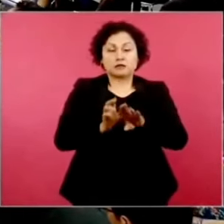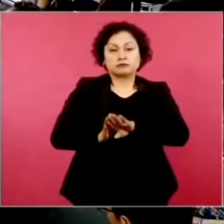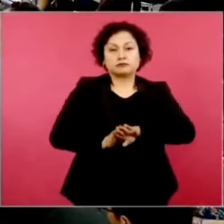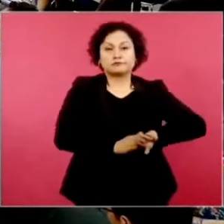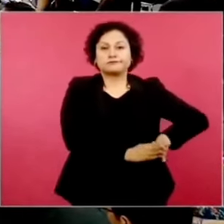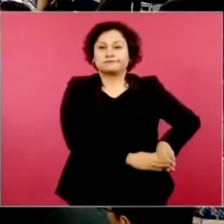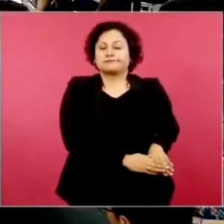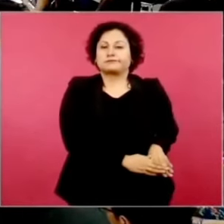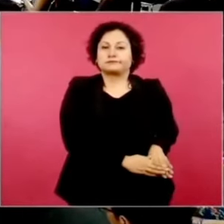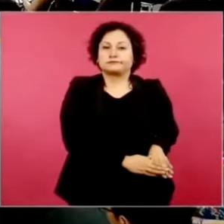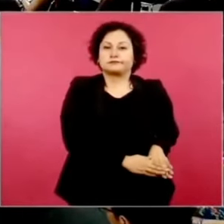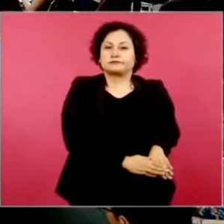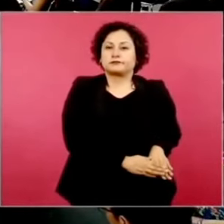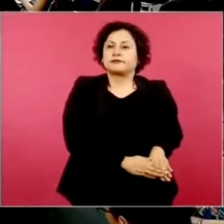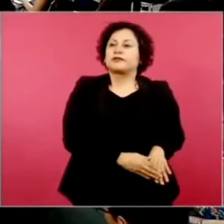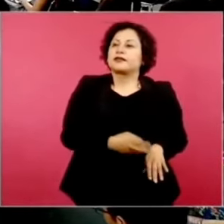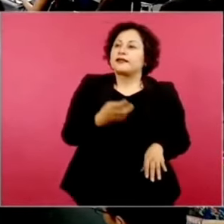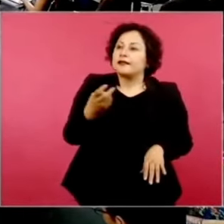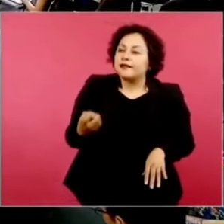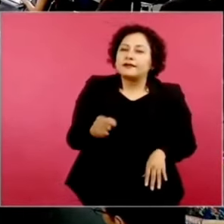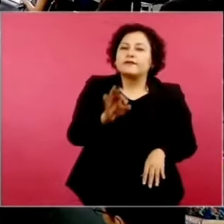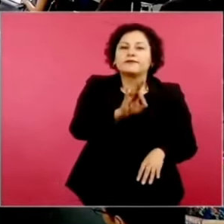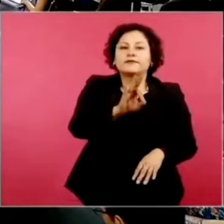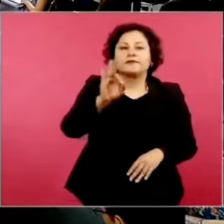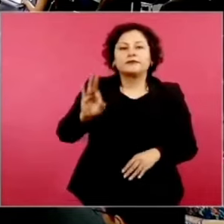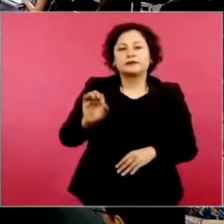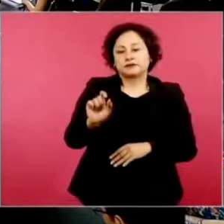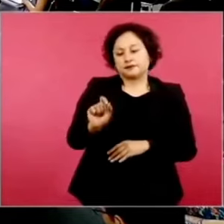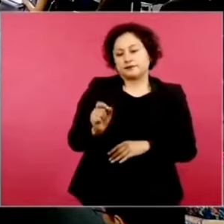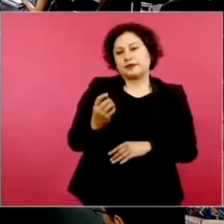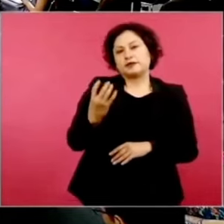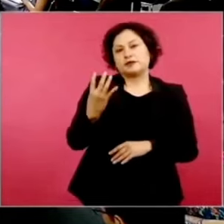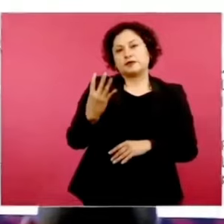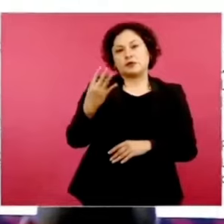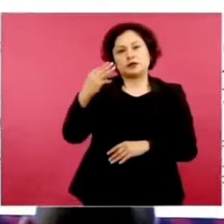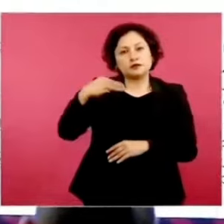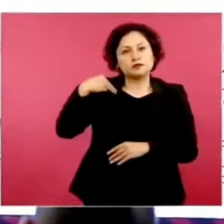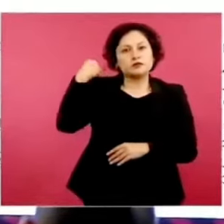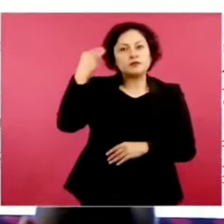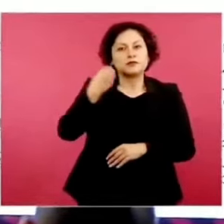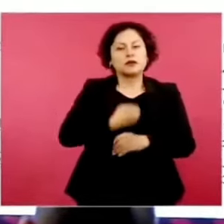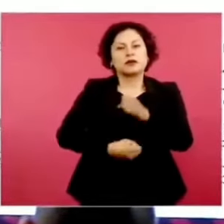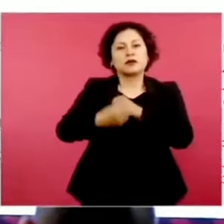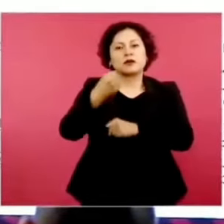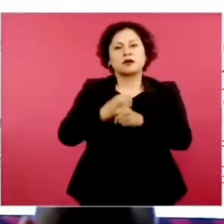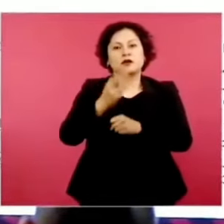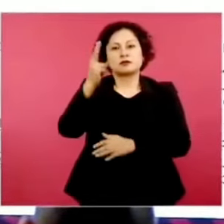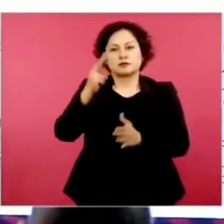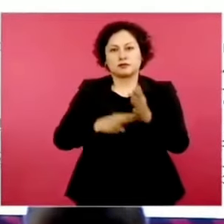24 de marzo de 2011 pon la foto